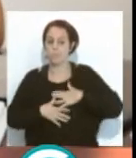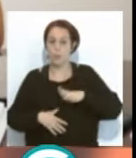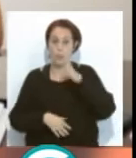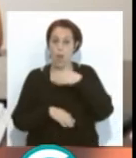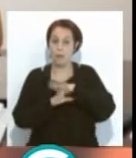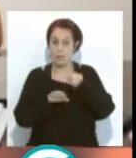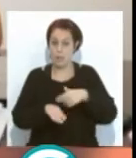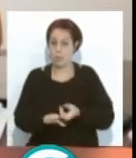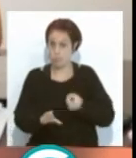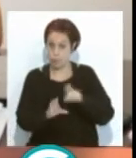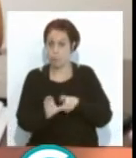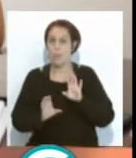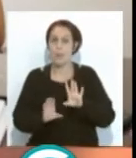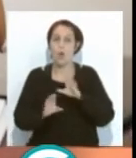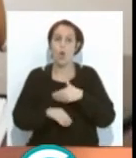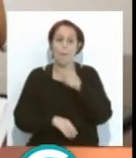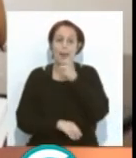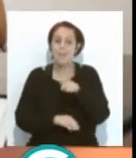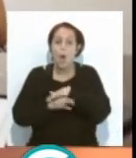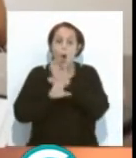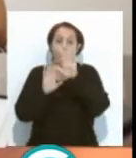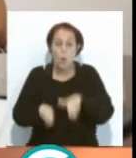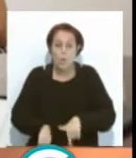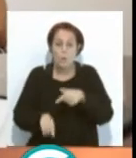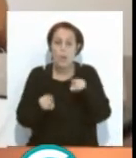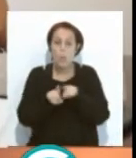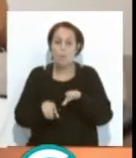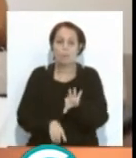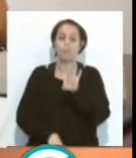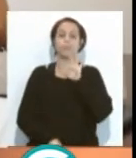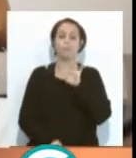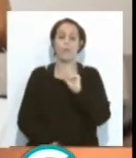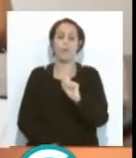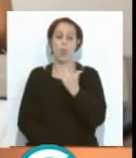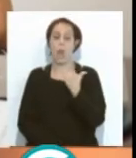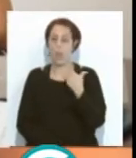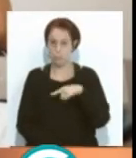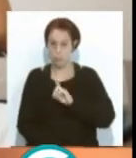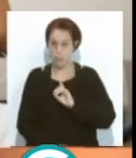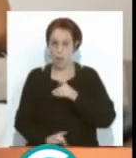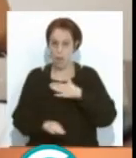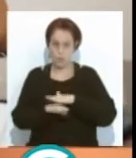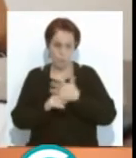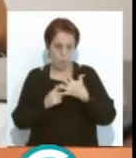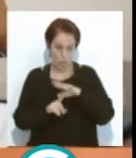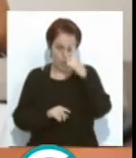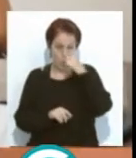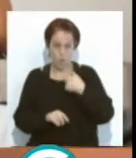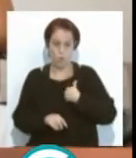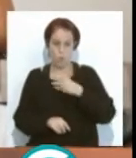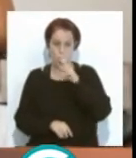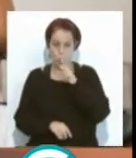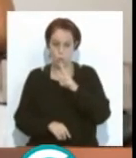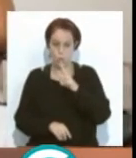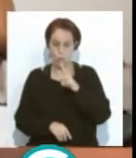pero no puede ser la última palabra, como decía antes. Vamos, yo recuerdo situaciones que para mí son graves, como hace dos o tres